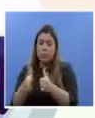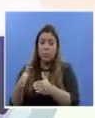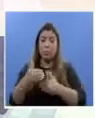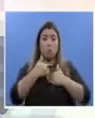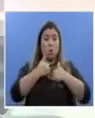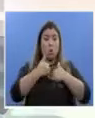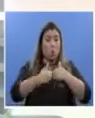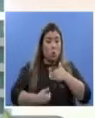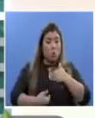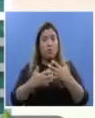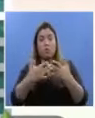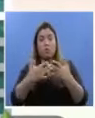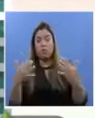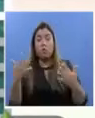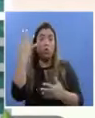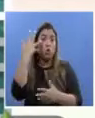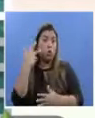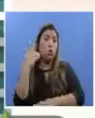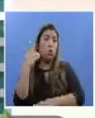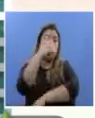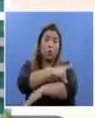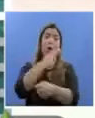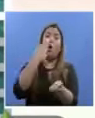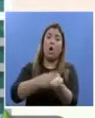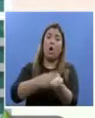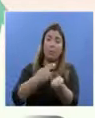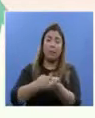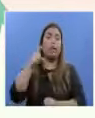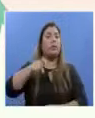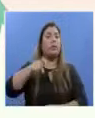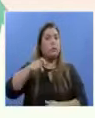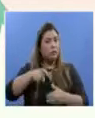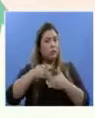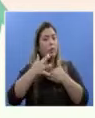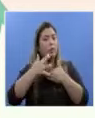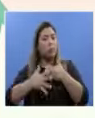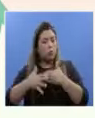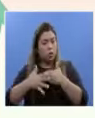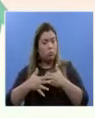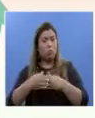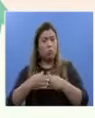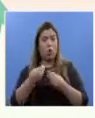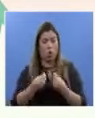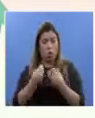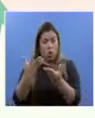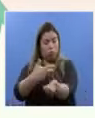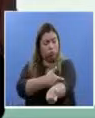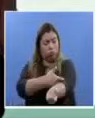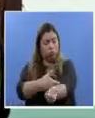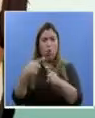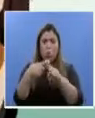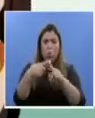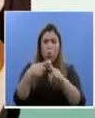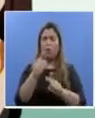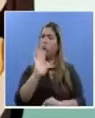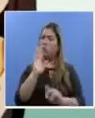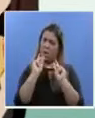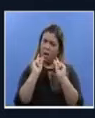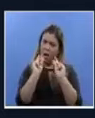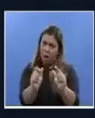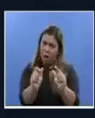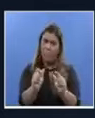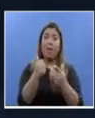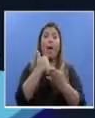electivo. A diario, en los hospitales, se necesita sangre. La donación de sangre no es dolorosa, es rápida. Estimula a